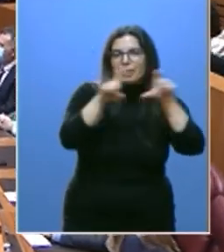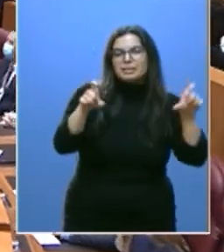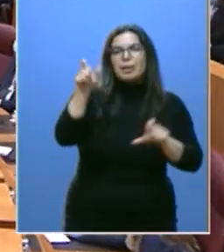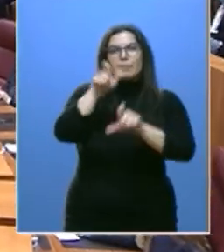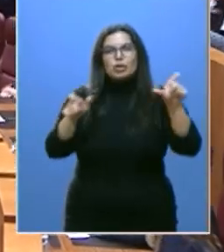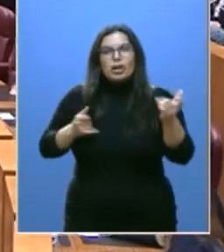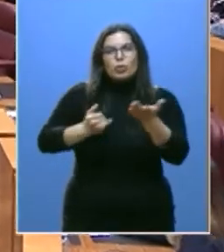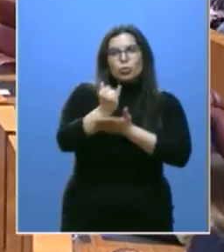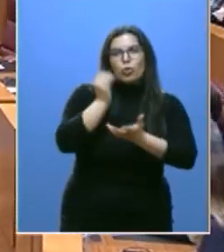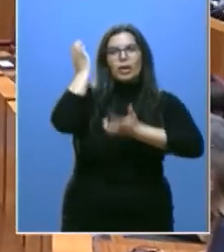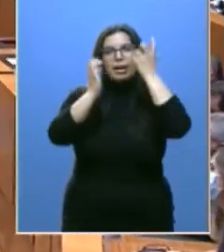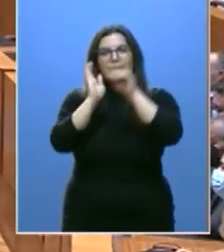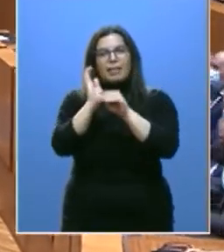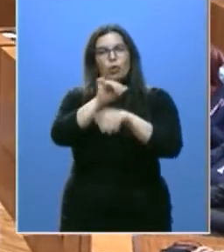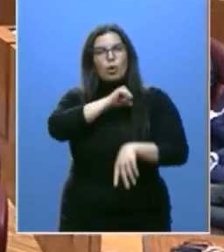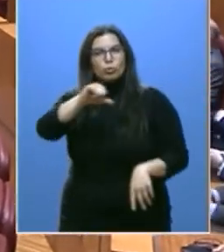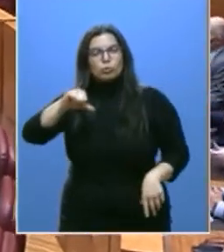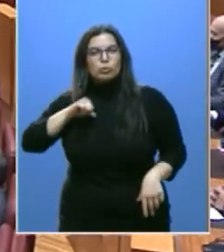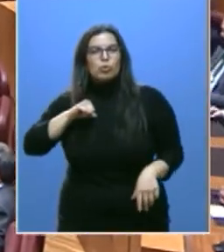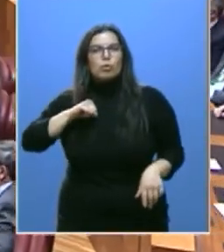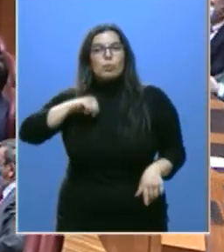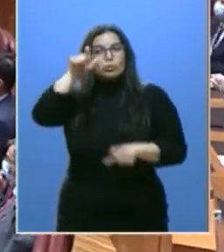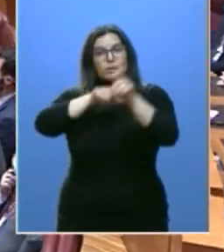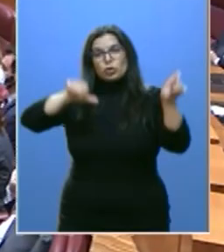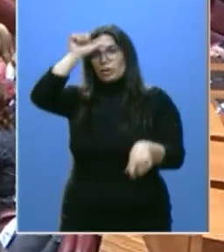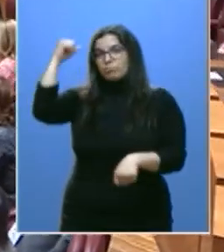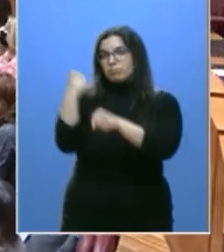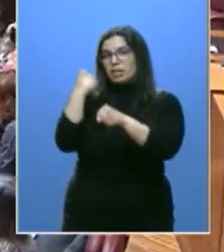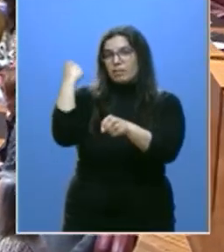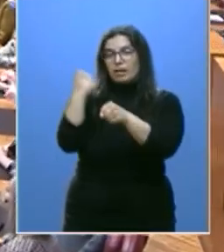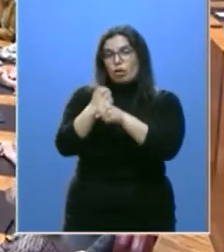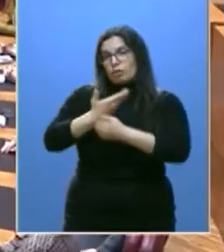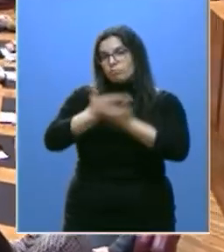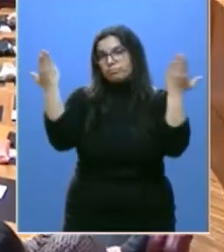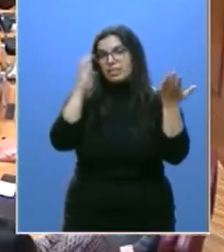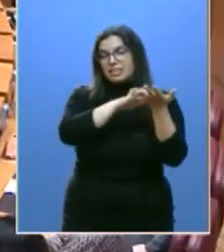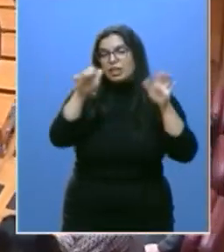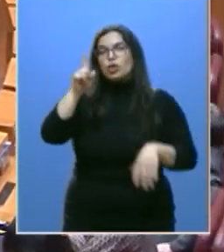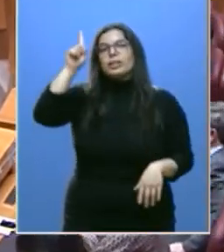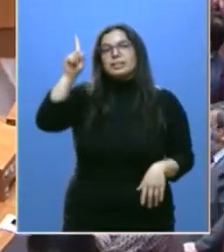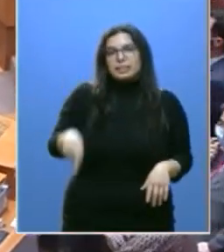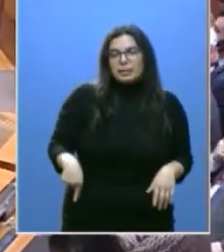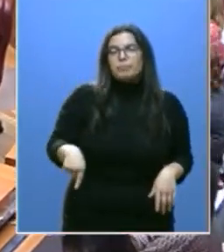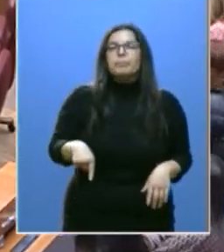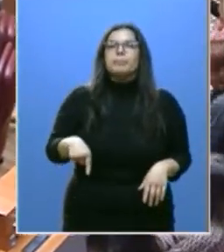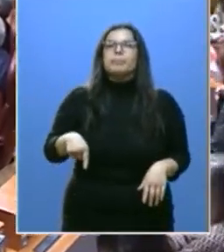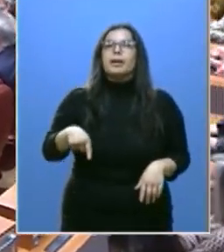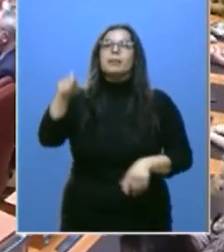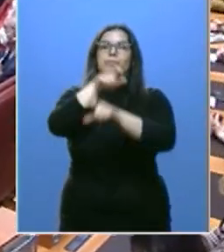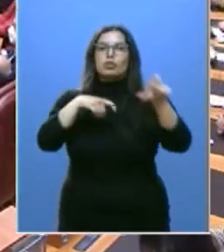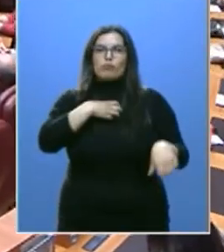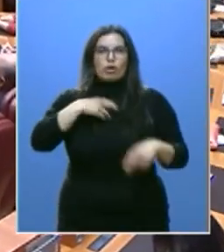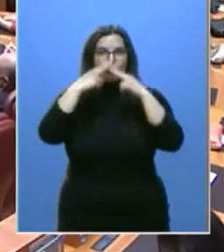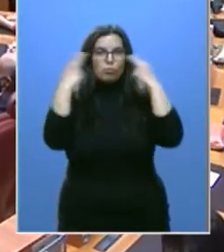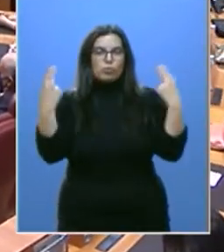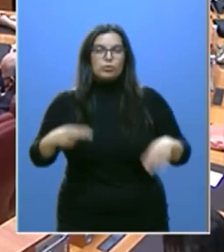ganaderos, en nuestros autónomos, en los trabajadores de Castilla y León y también en los servidores públicos,